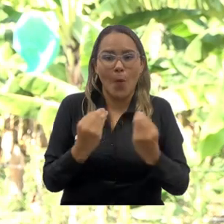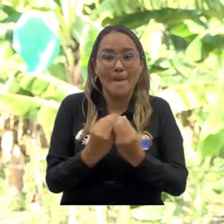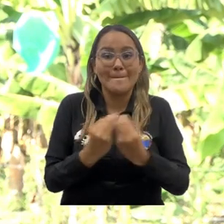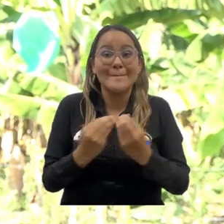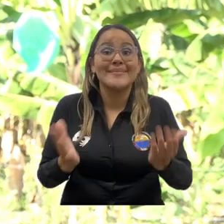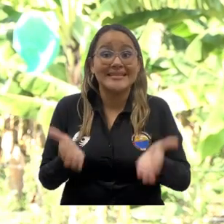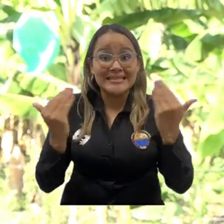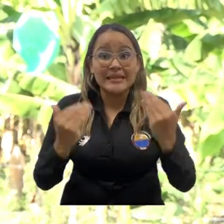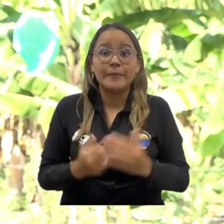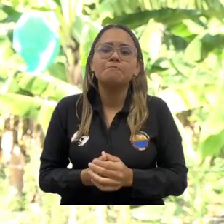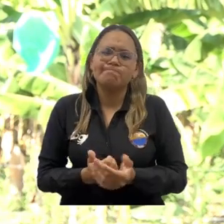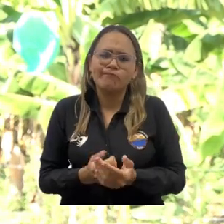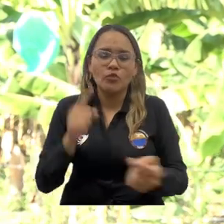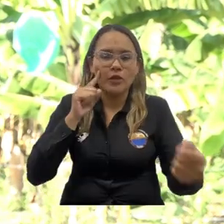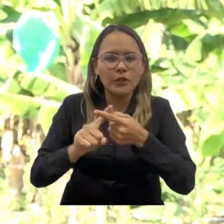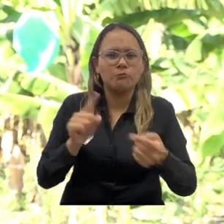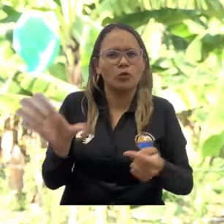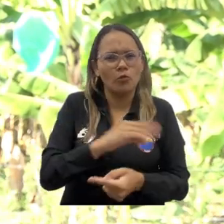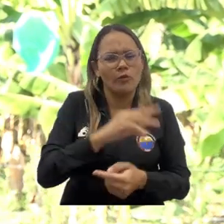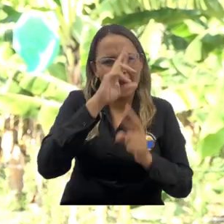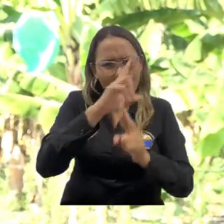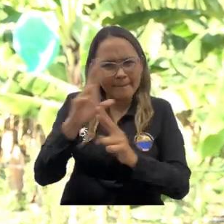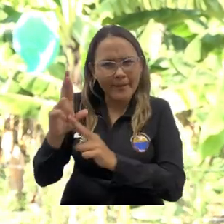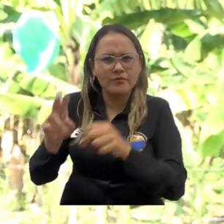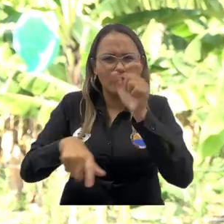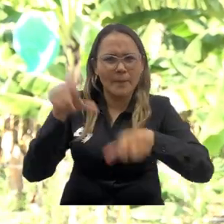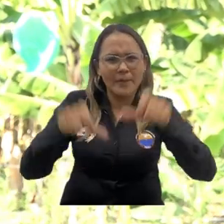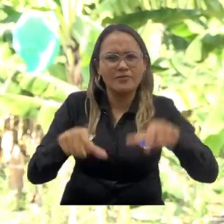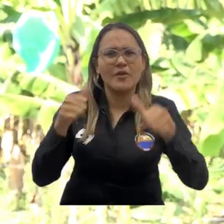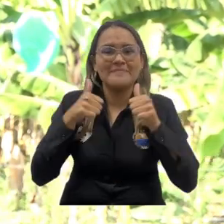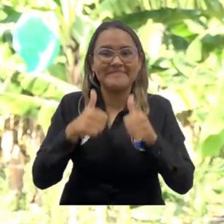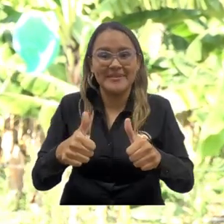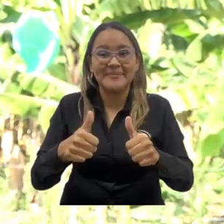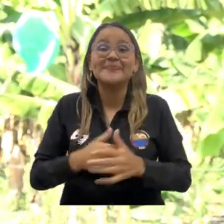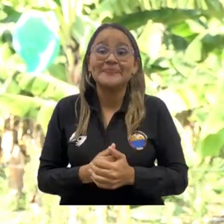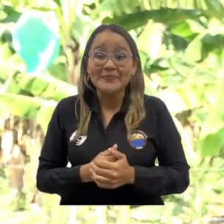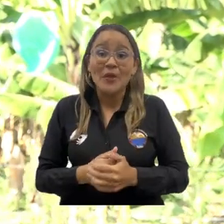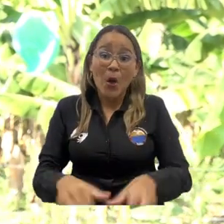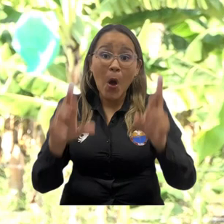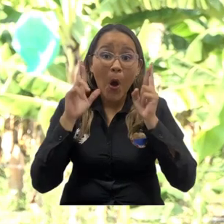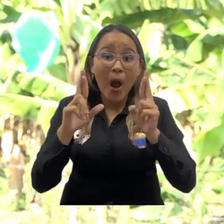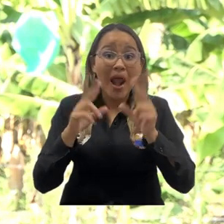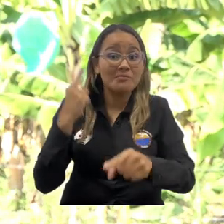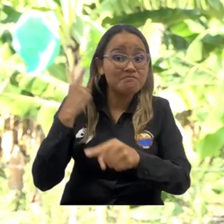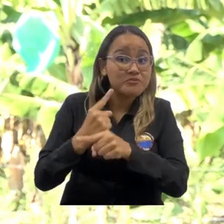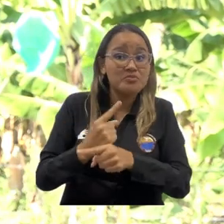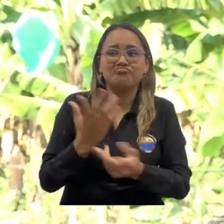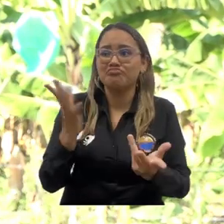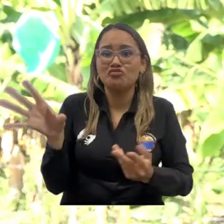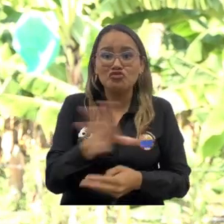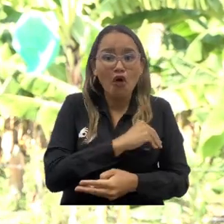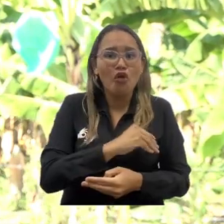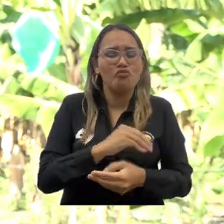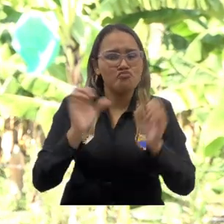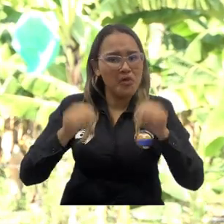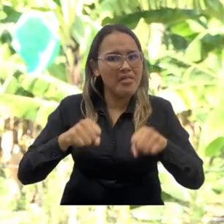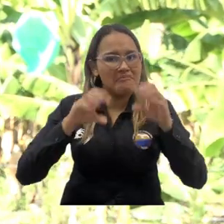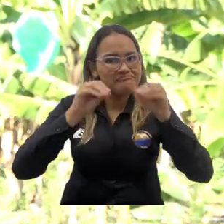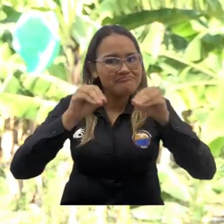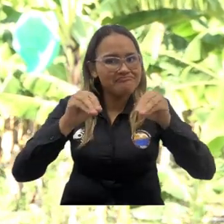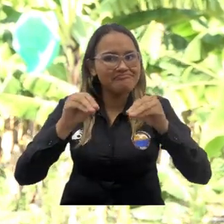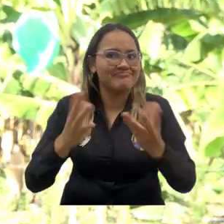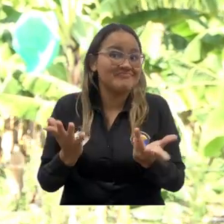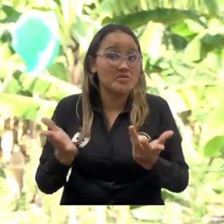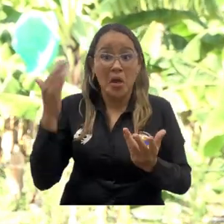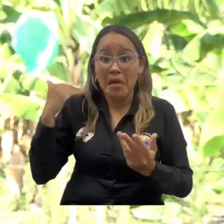a mí como a todos mis compañeros, a tener respeto hacia esas otras personas y me gustaría que se cumpla en toda